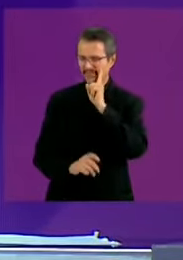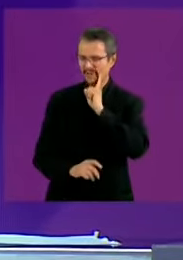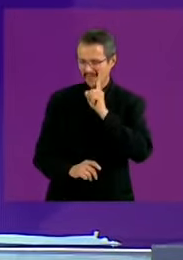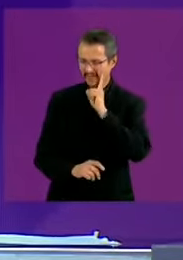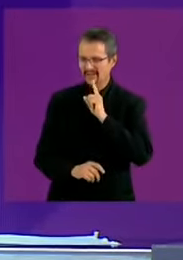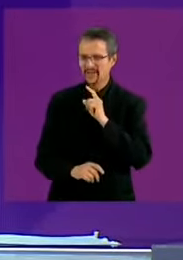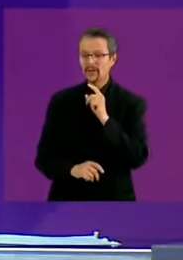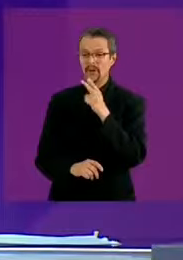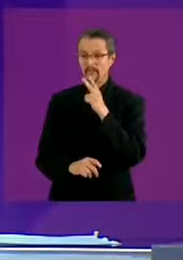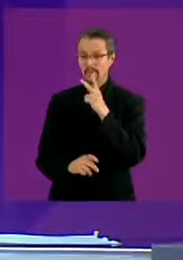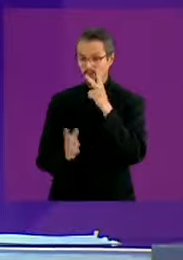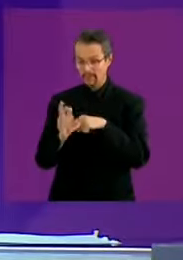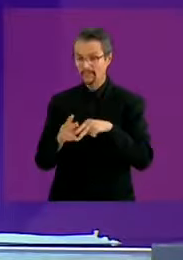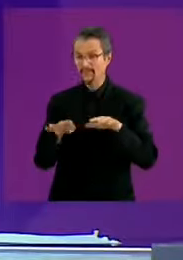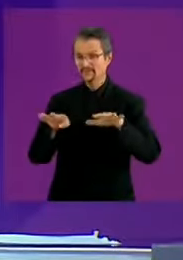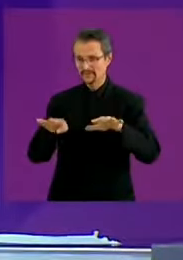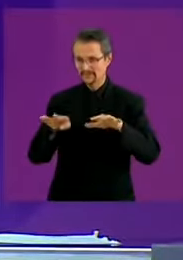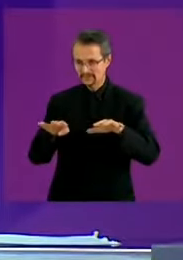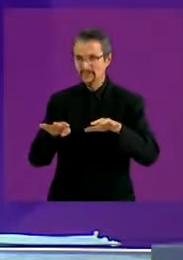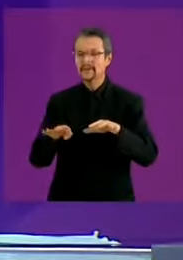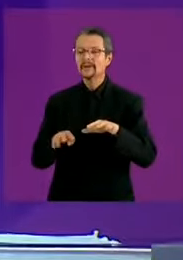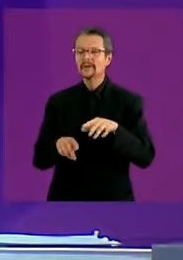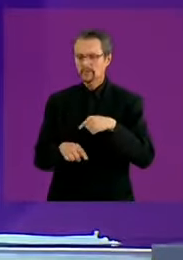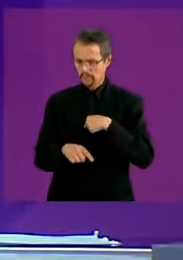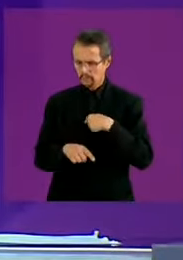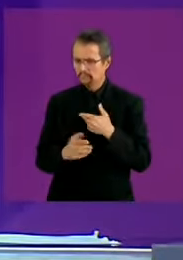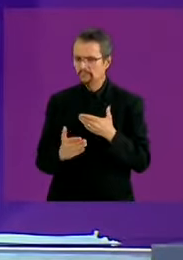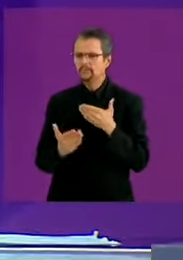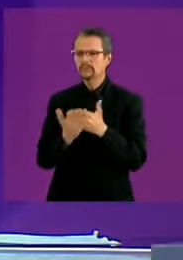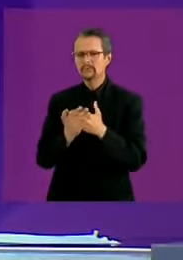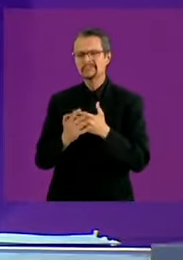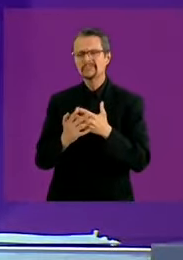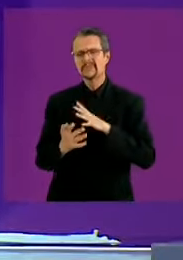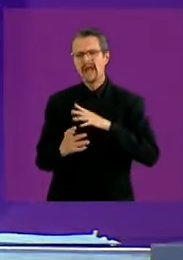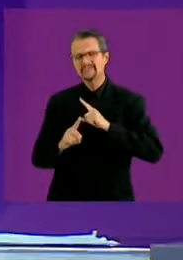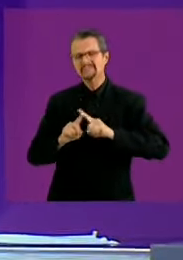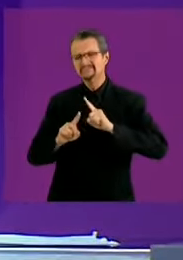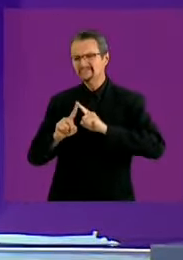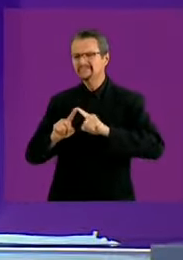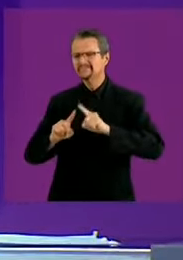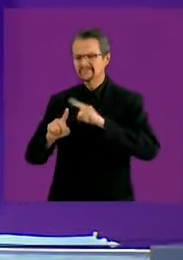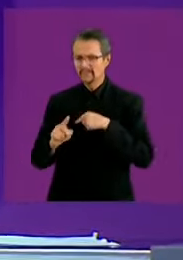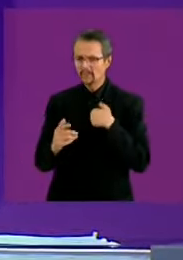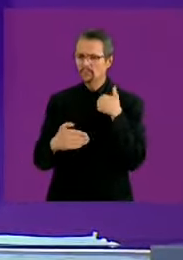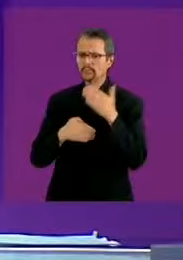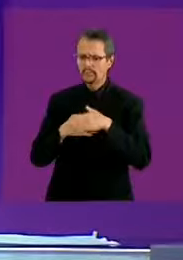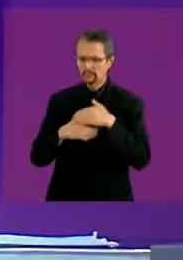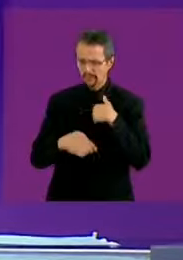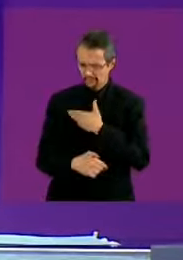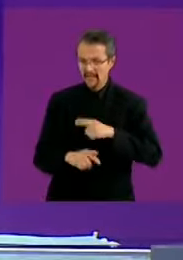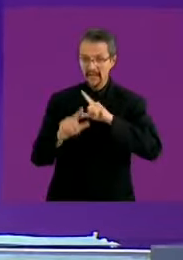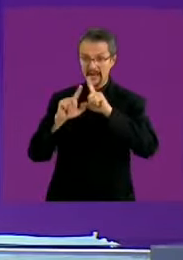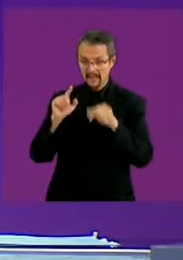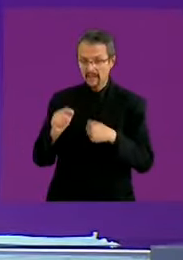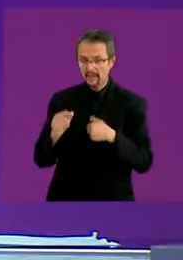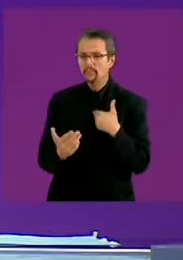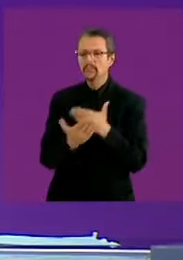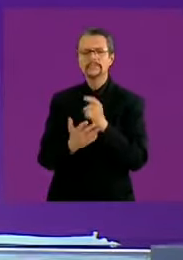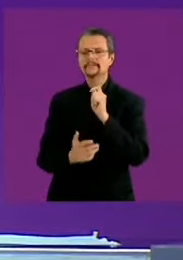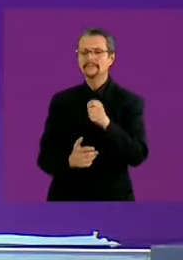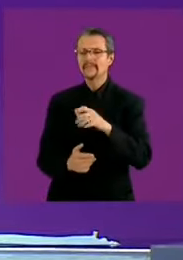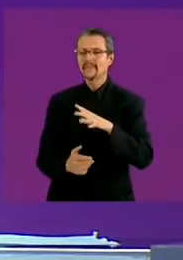2019. Hicimos varias acciones, una de ellas que pienso implementar a nivel nacional es el asterisco